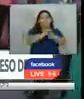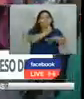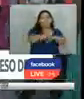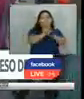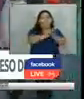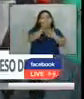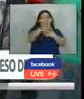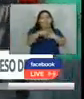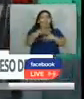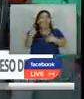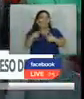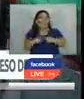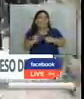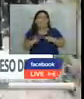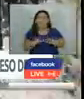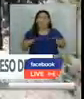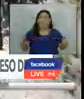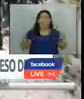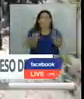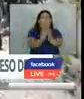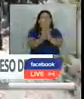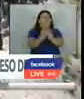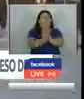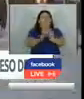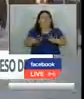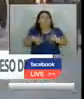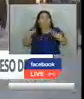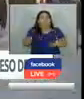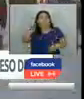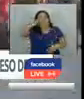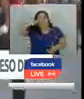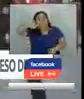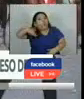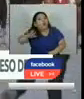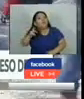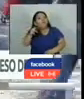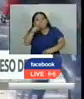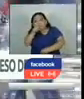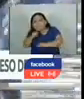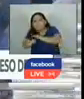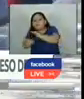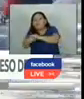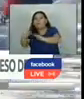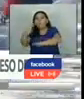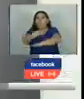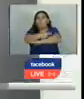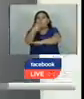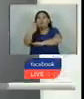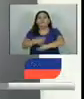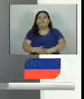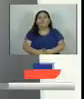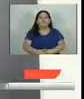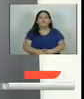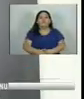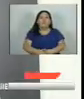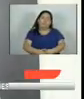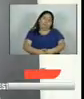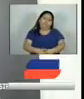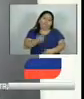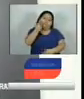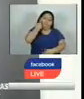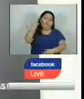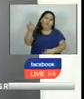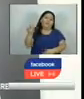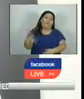no responden a eliminar la migración irregular por lo que miles se arriesgan diariamente a cruzar la frontera de esa manera lo único que vemos